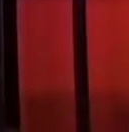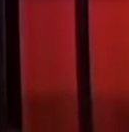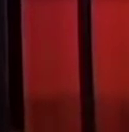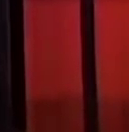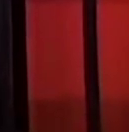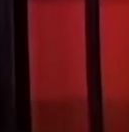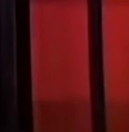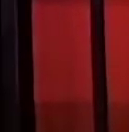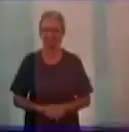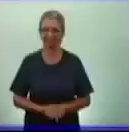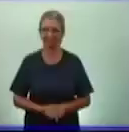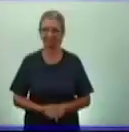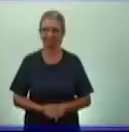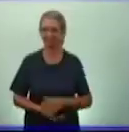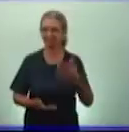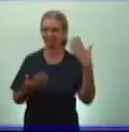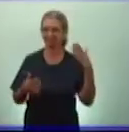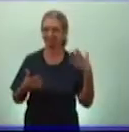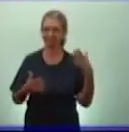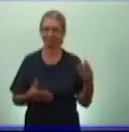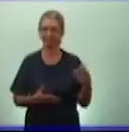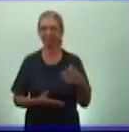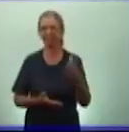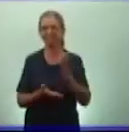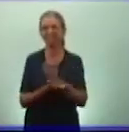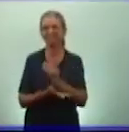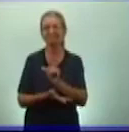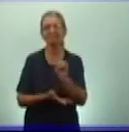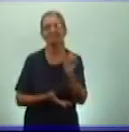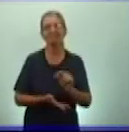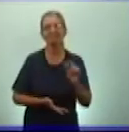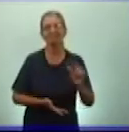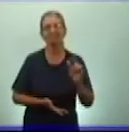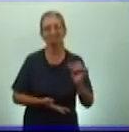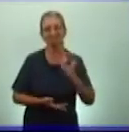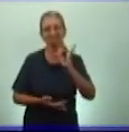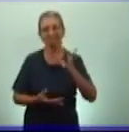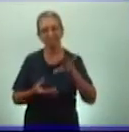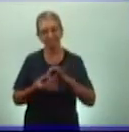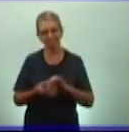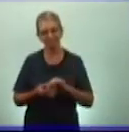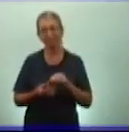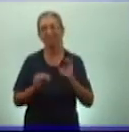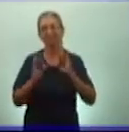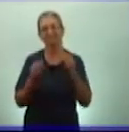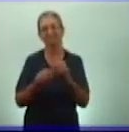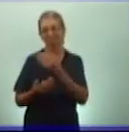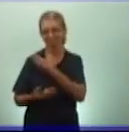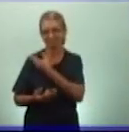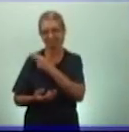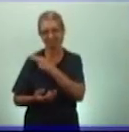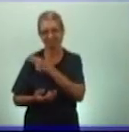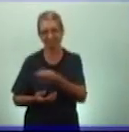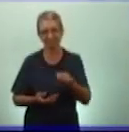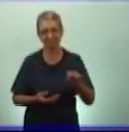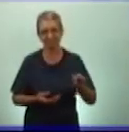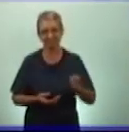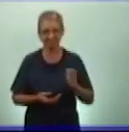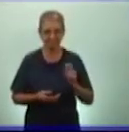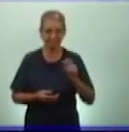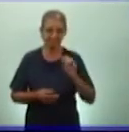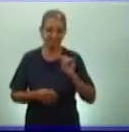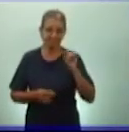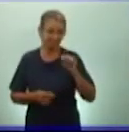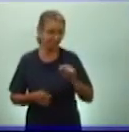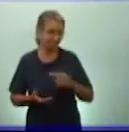Saludos estudiantes de séptimo grado. Familia y profesores, qué bueno que nos volvemos a ver. ¿Qué tal muchachos? ¿Cómo les fue en esta